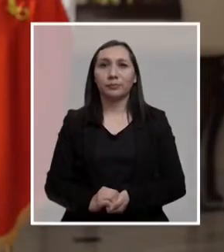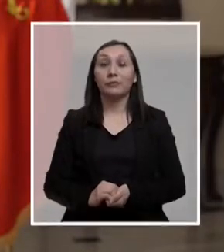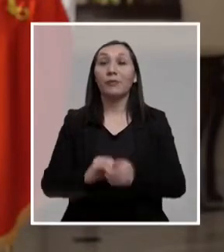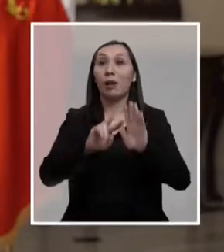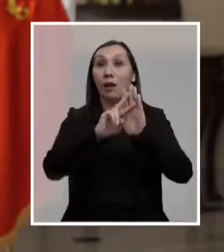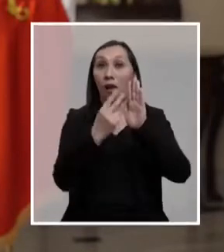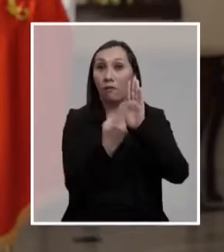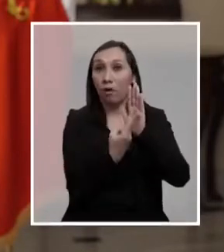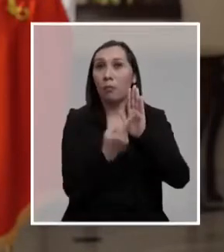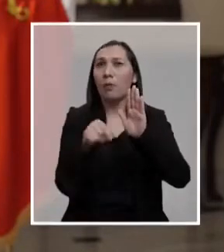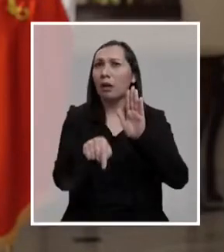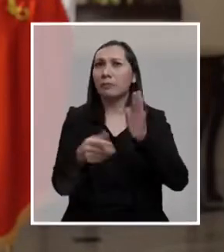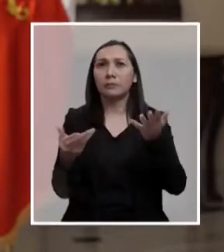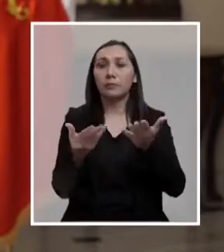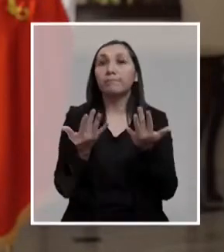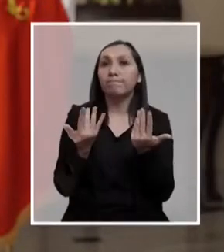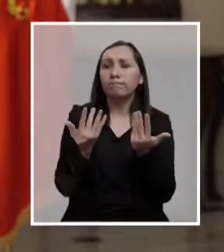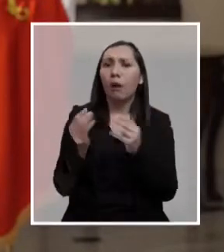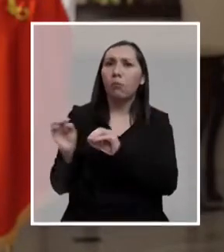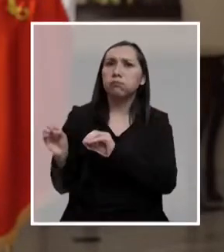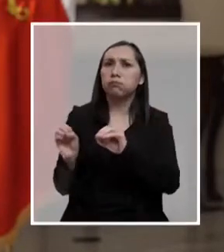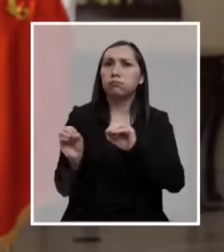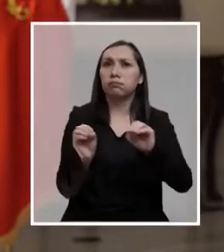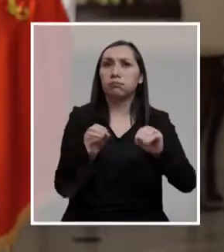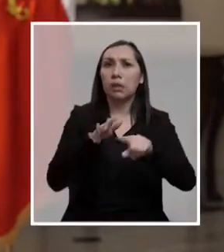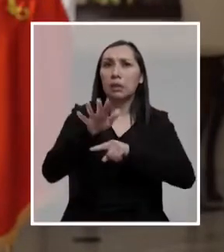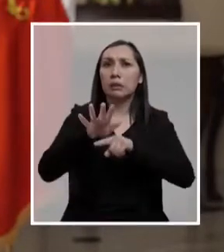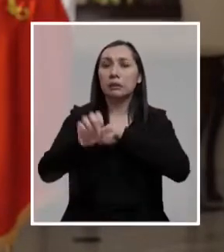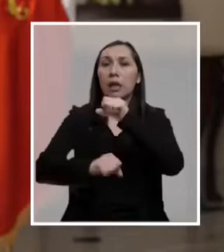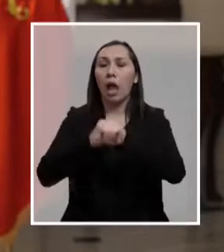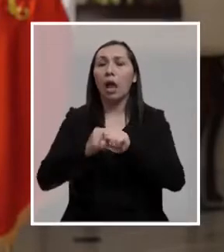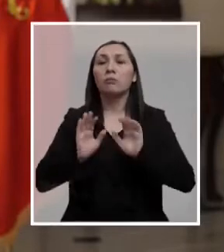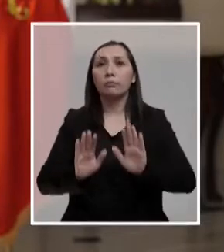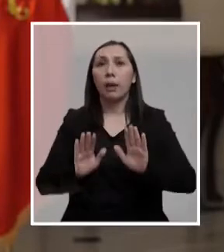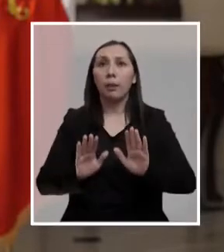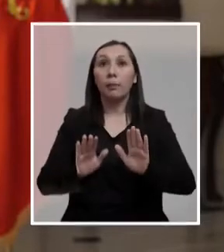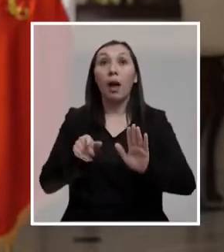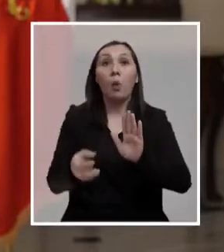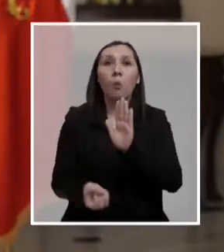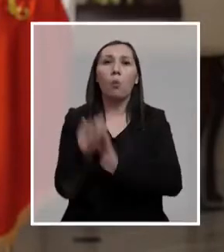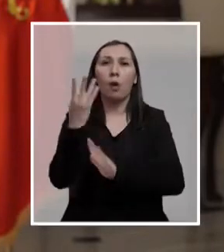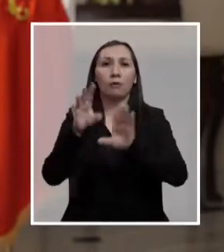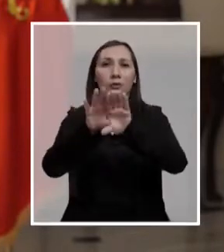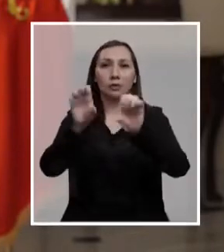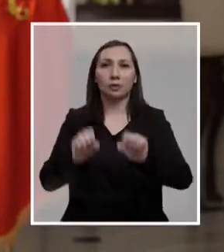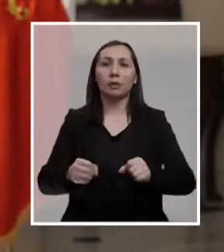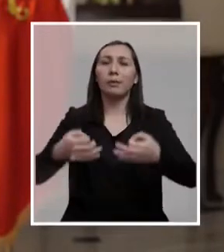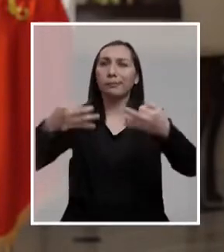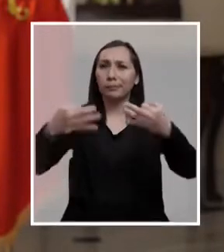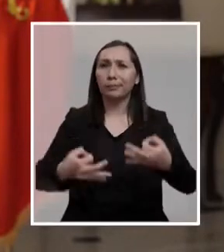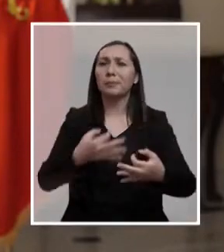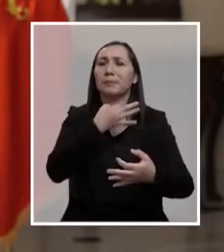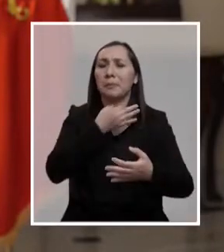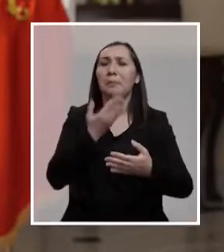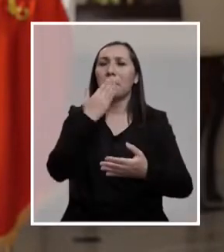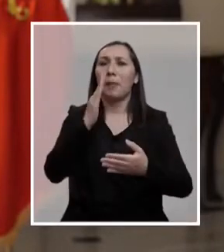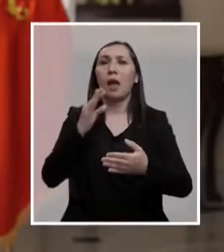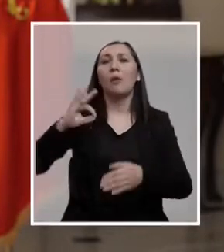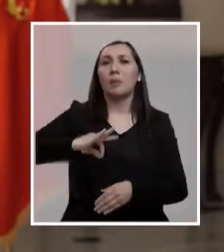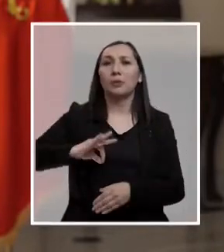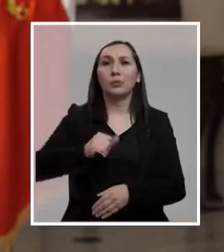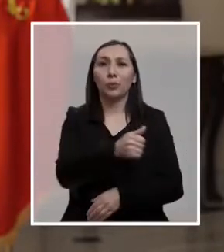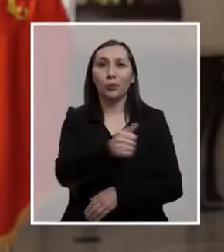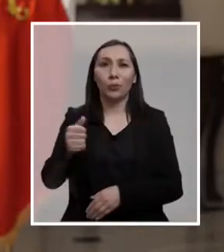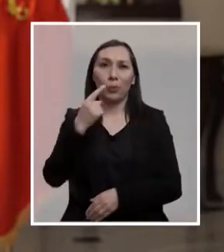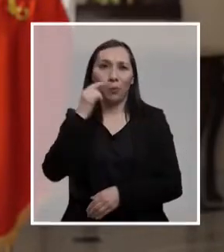Esta reforma, esperada y postergada por más de 15 años, crea un sistema que garantizará mejores pensiones para